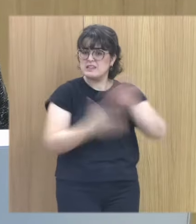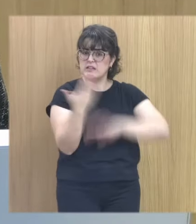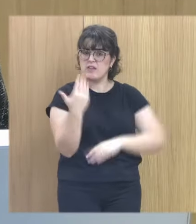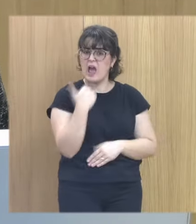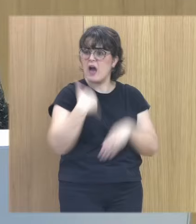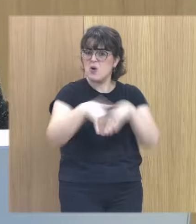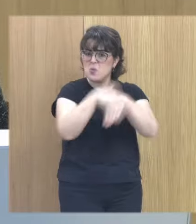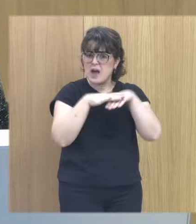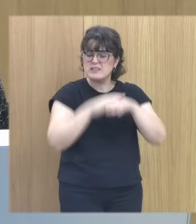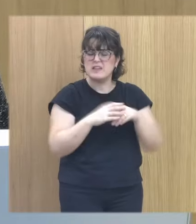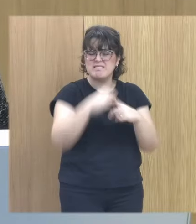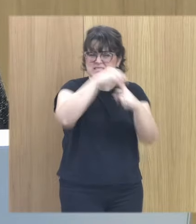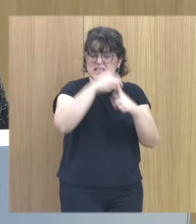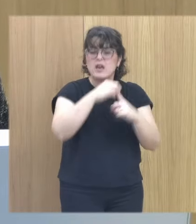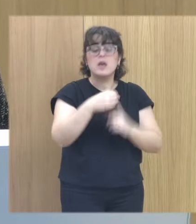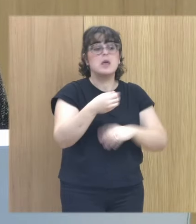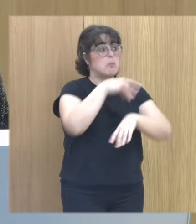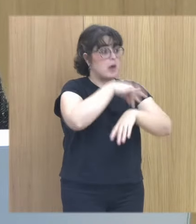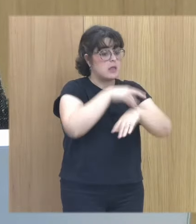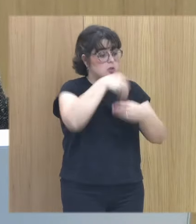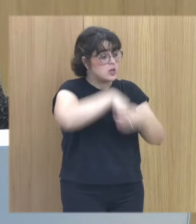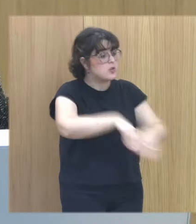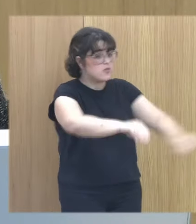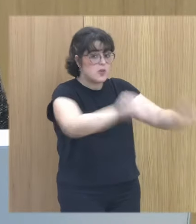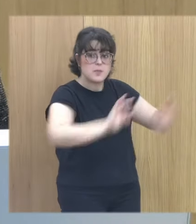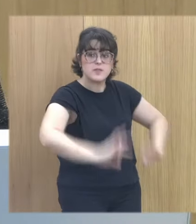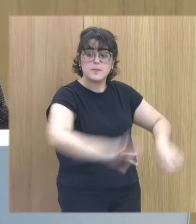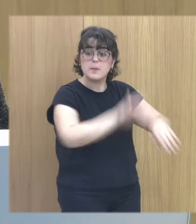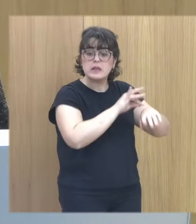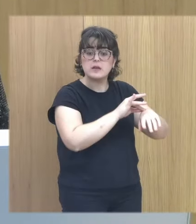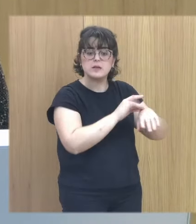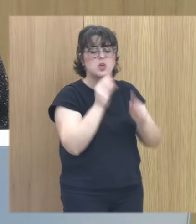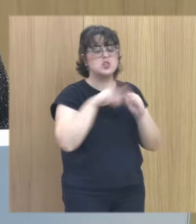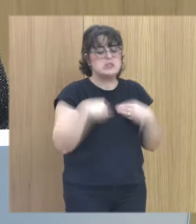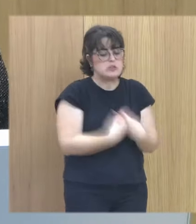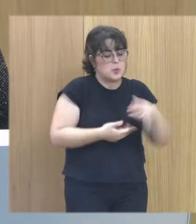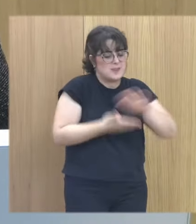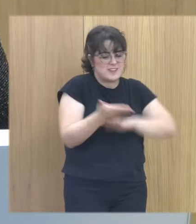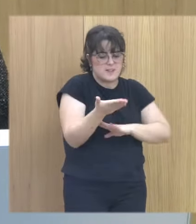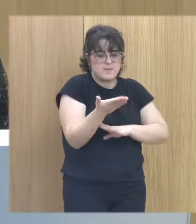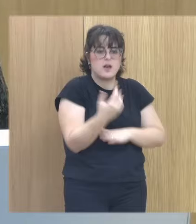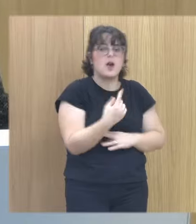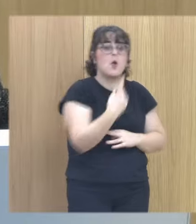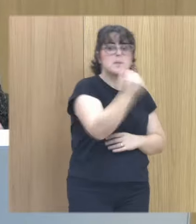básico y fundamental los médicos en su formación en medicina ven síndromes que tienen una incidencia de uno por millón y esto que es el 20